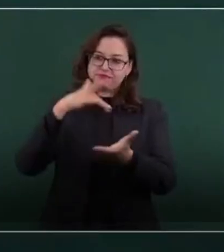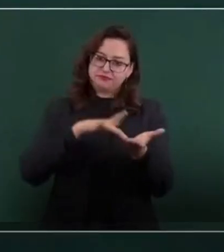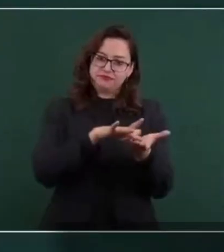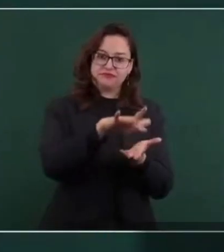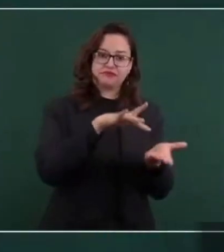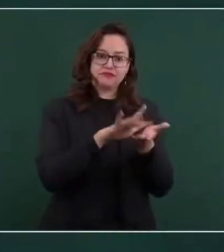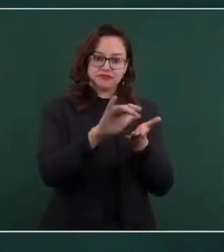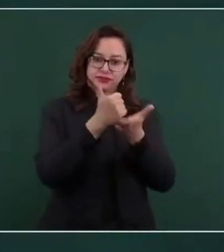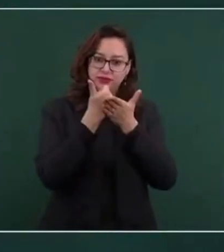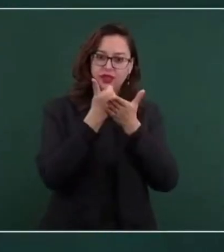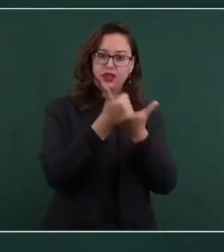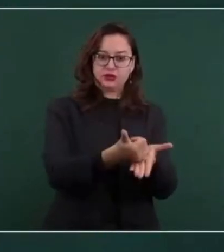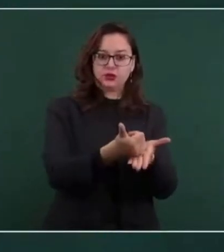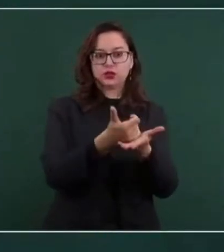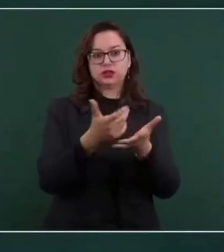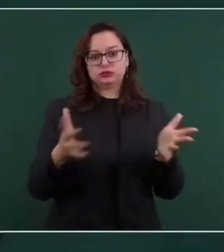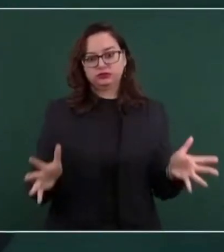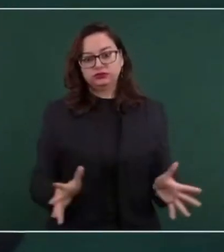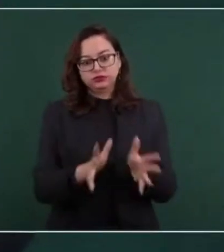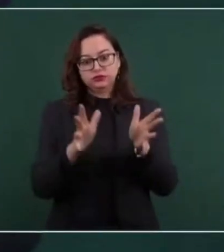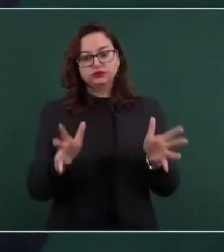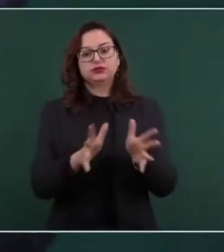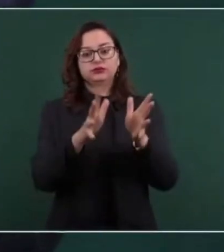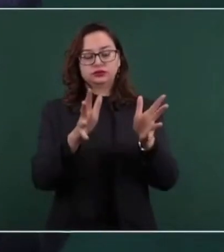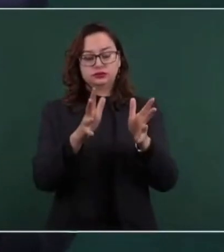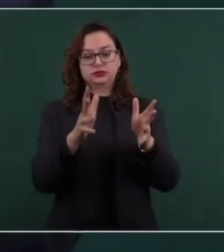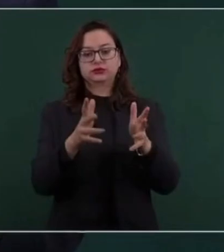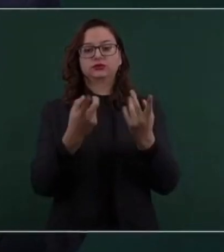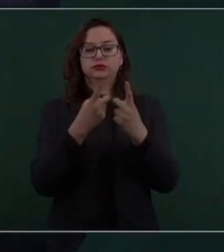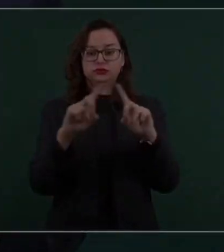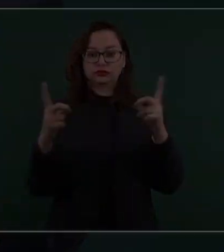desarrollo y al bienestar del pueblo.